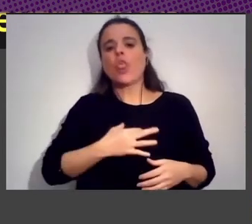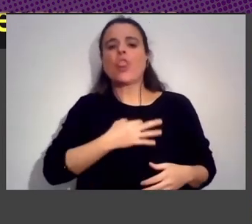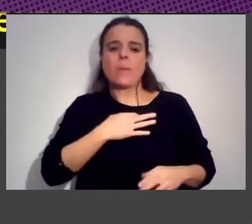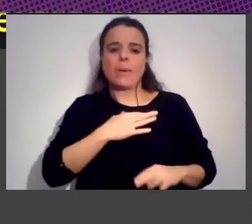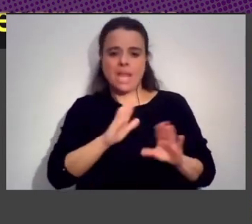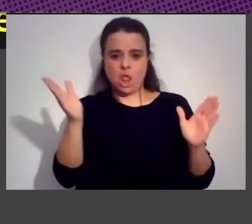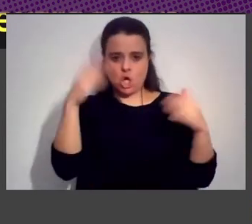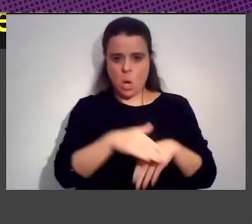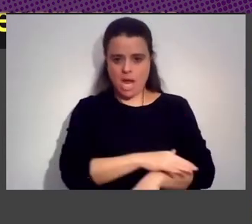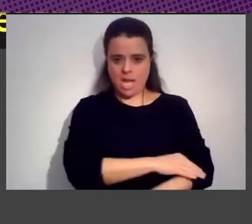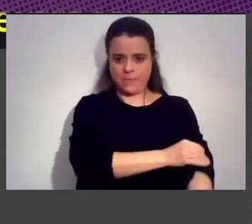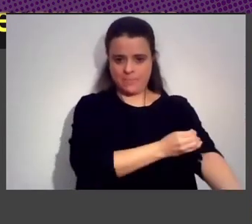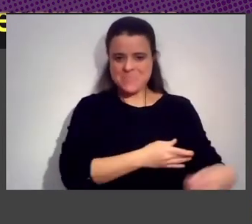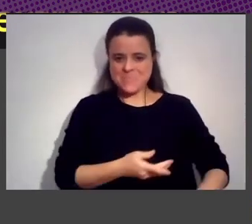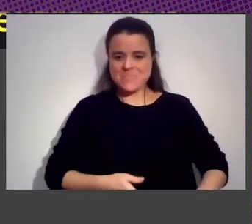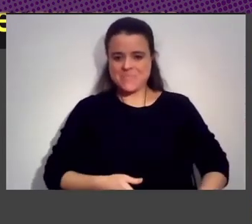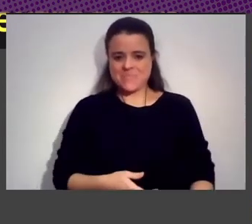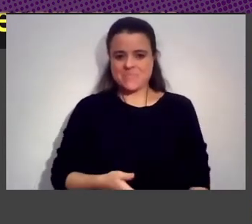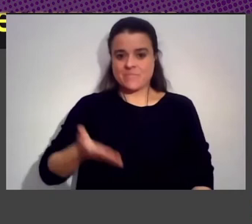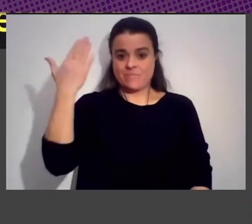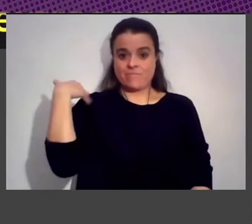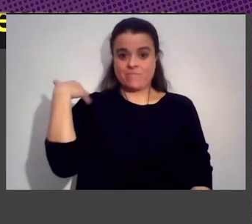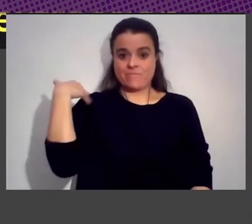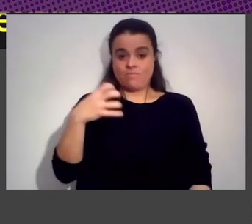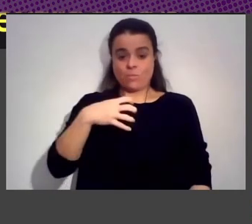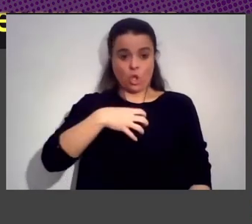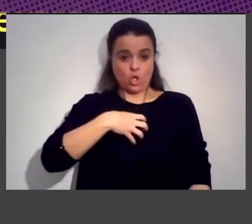Civilizados Por eso Se podía Apoderar De su Tierra